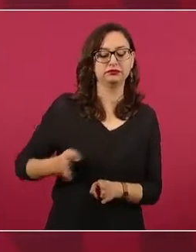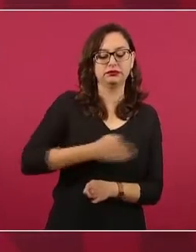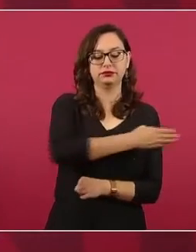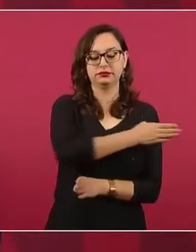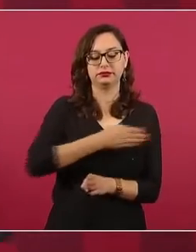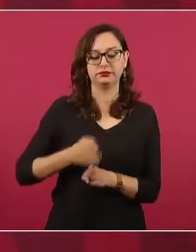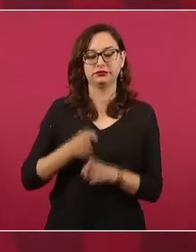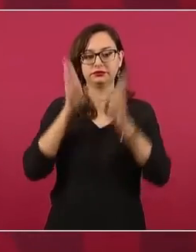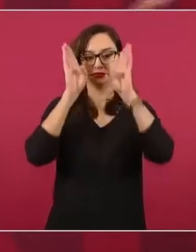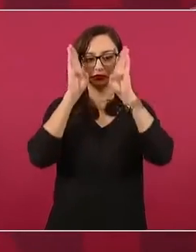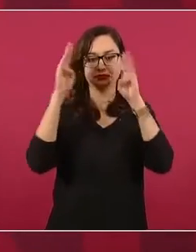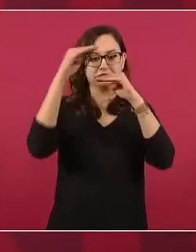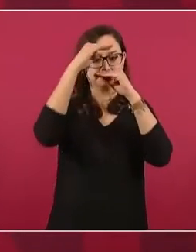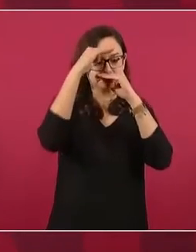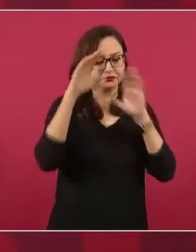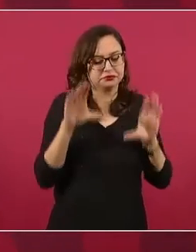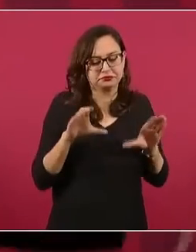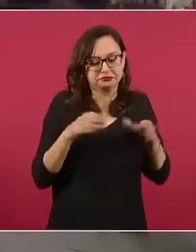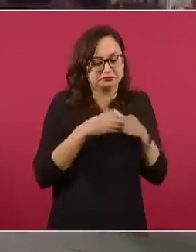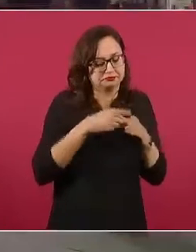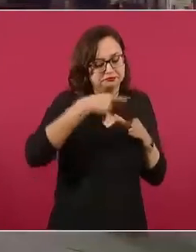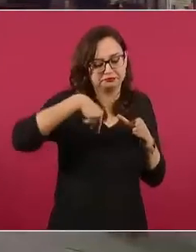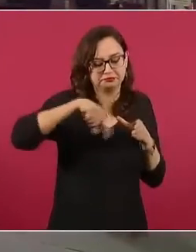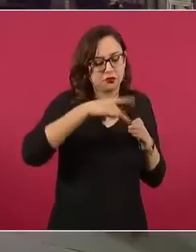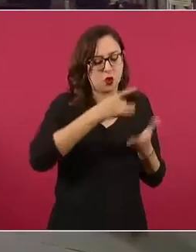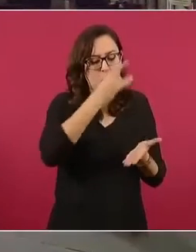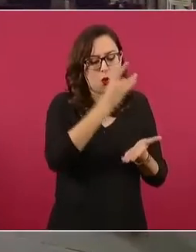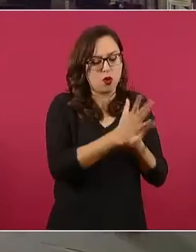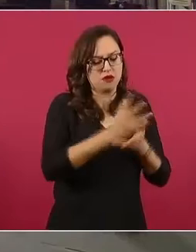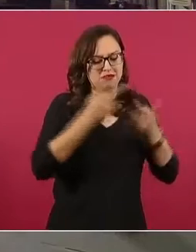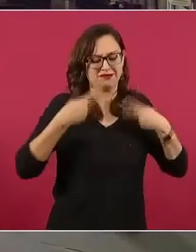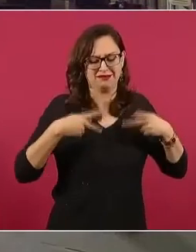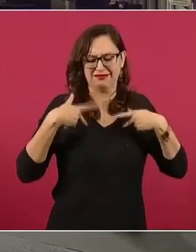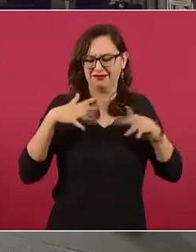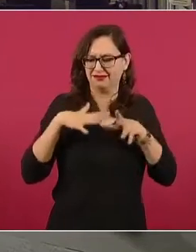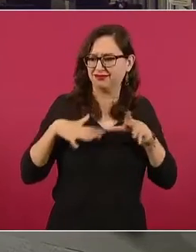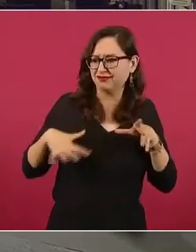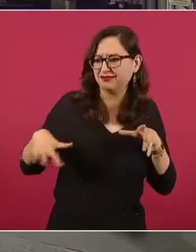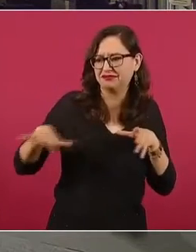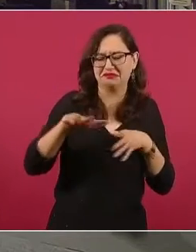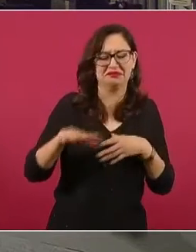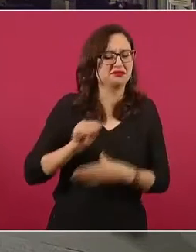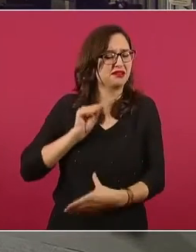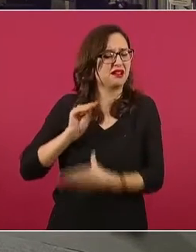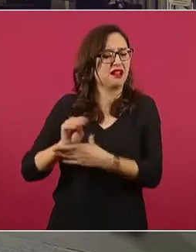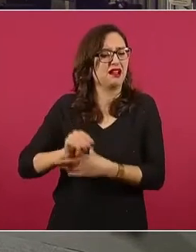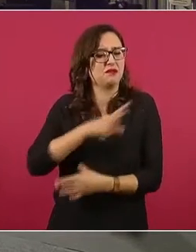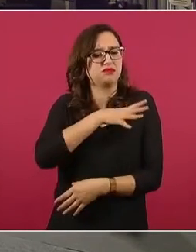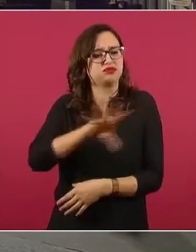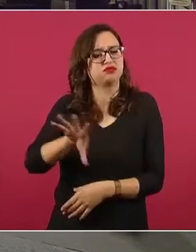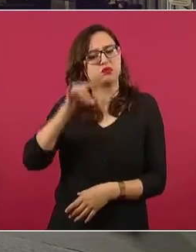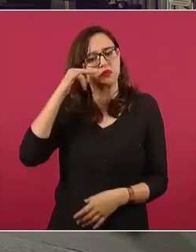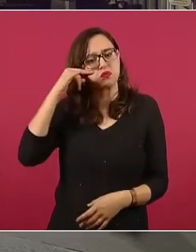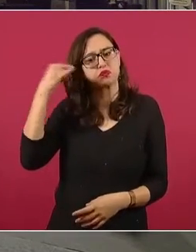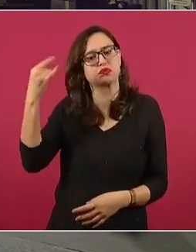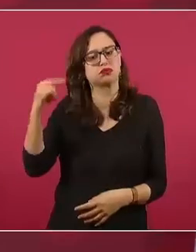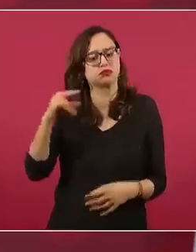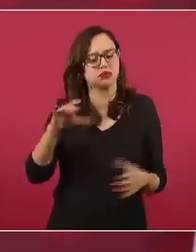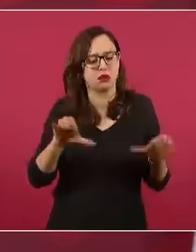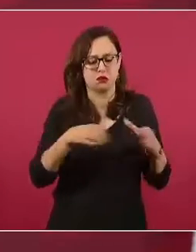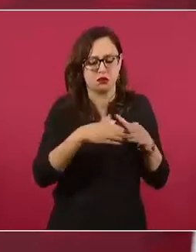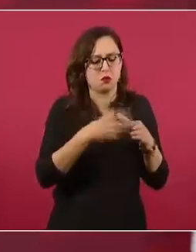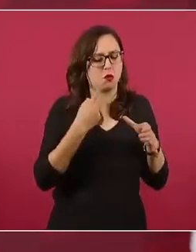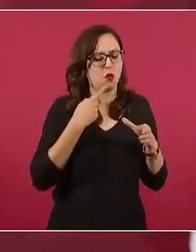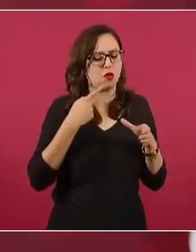pues el pueblo no existía, la política la hacían los políticos